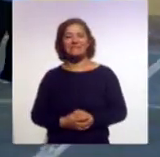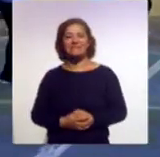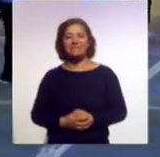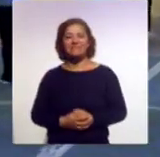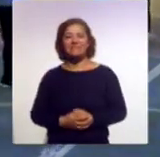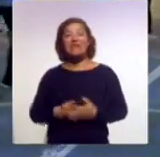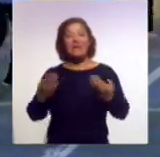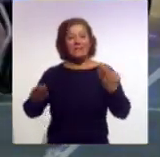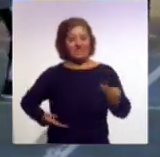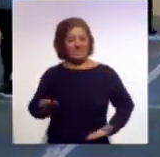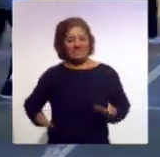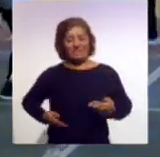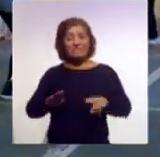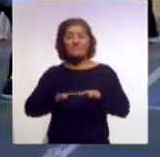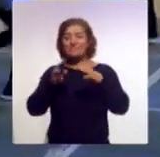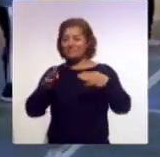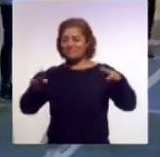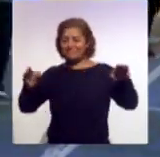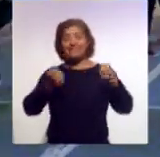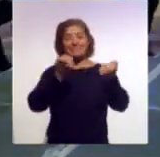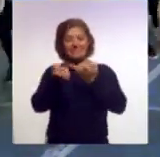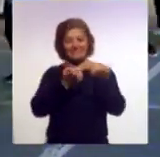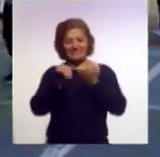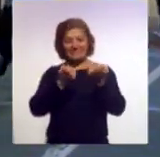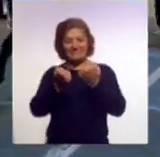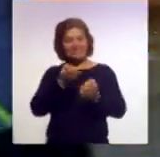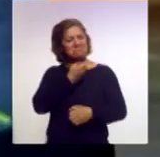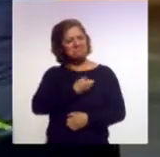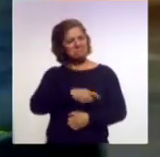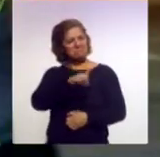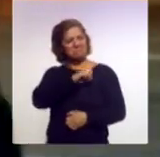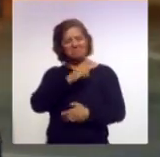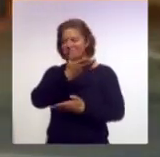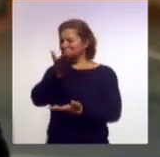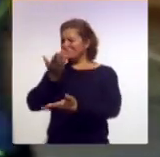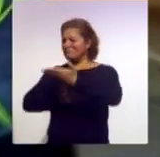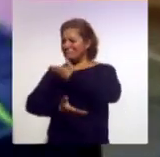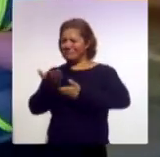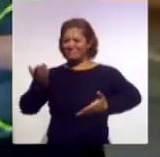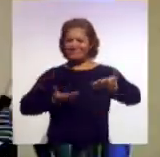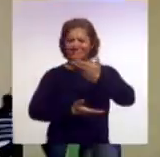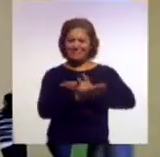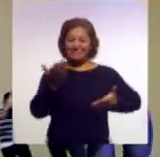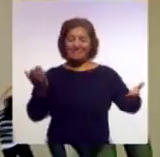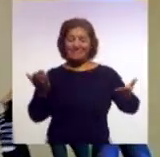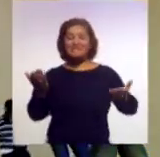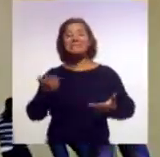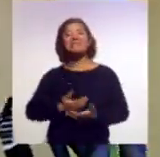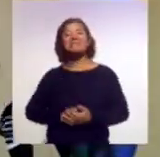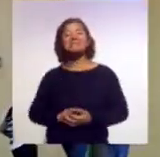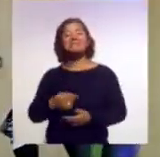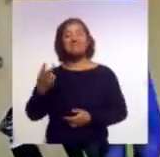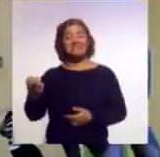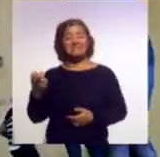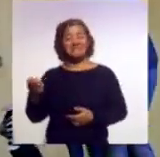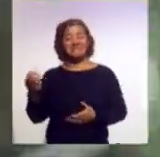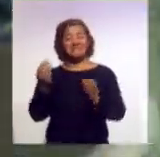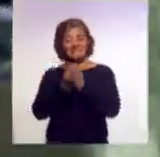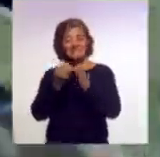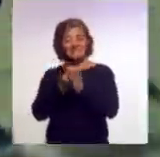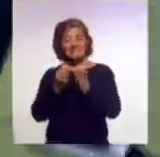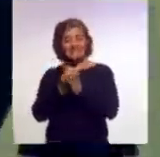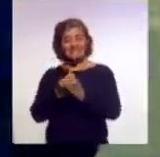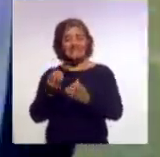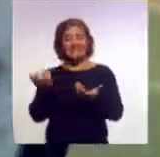Baile, música, ejercicio y sana convivencia fueron los ingredientes principales en la megaclase de Zumba Fitness